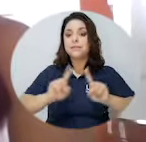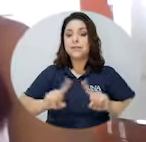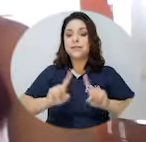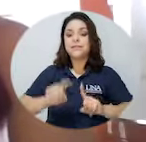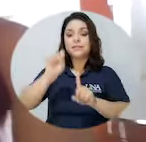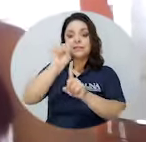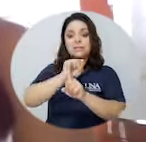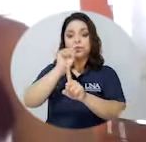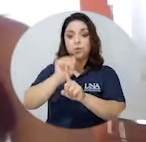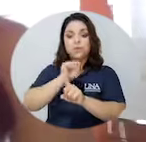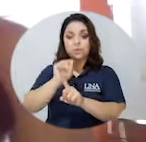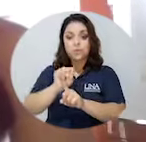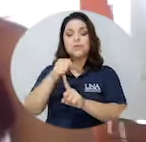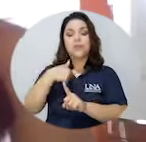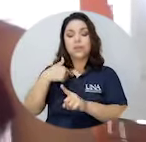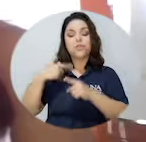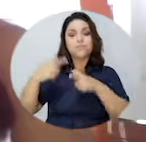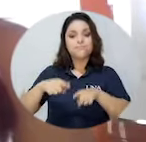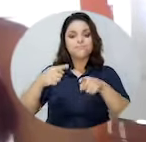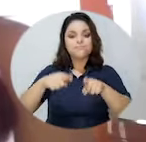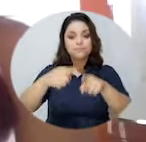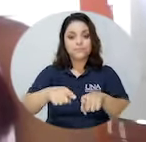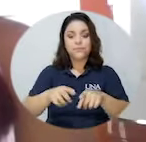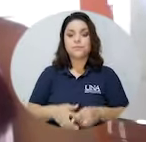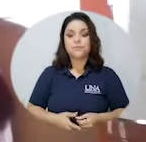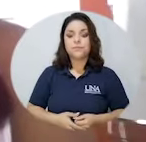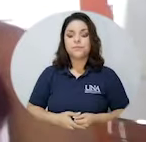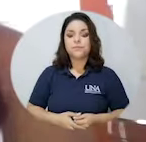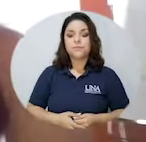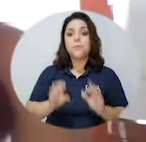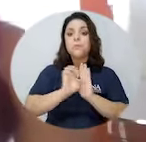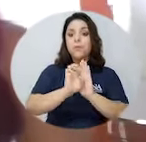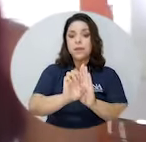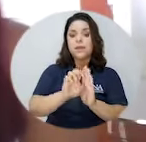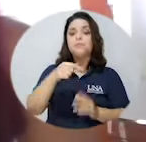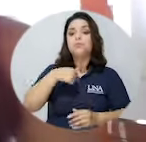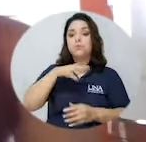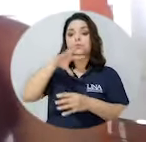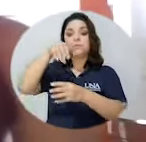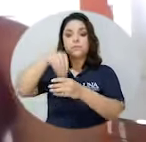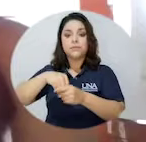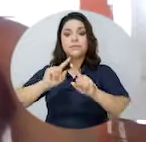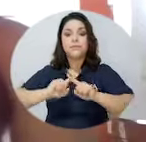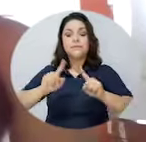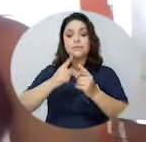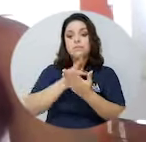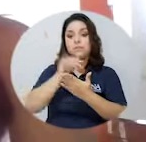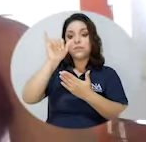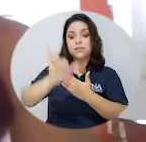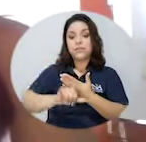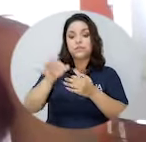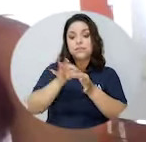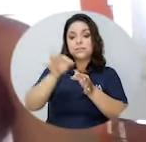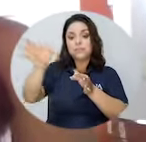situaciones que he pasado, como el hecho de involucrarme en los diferentes proyectos de